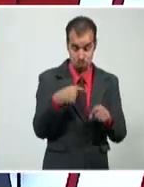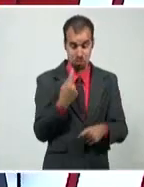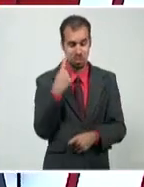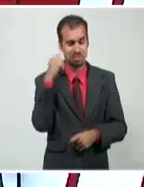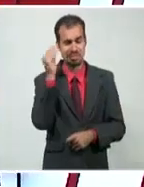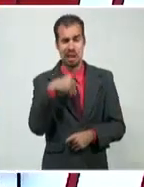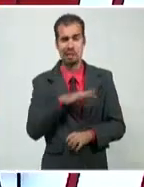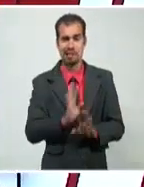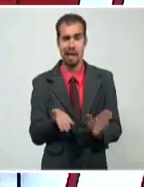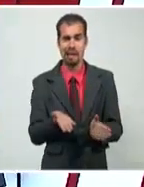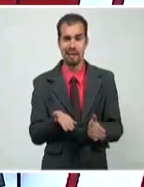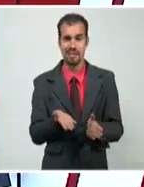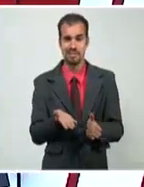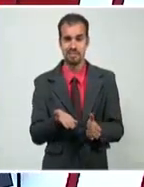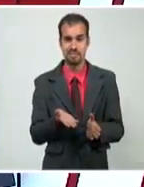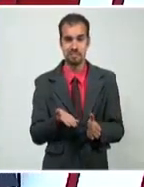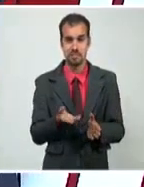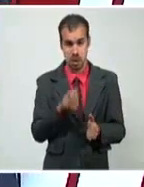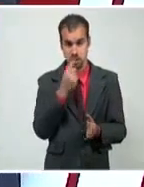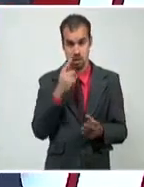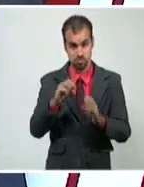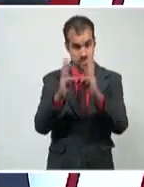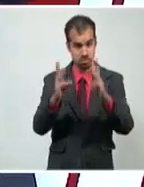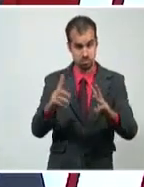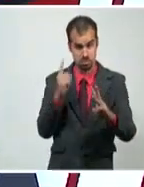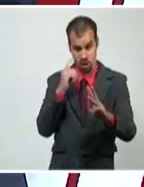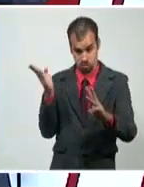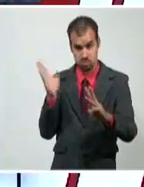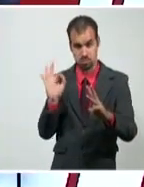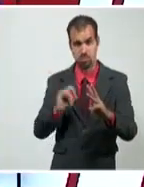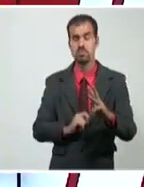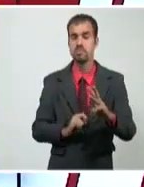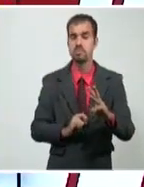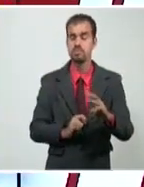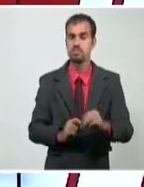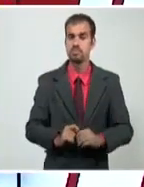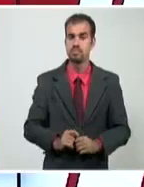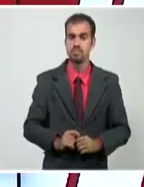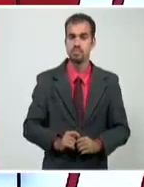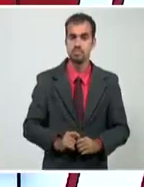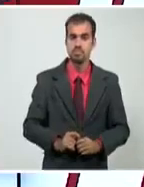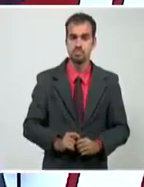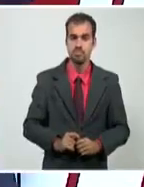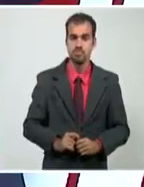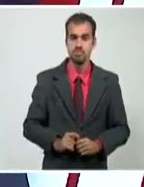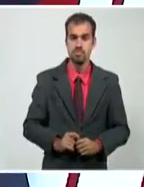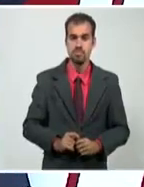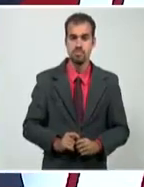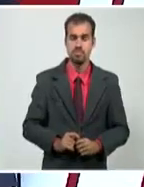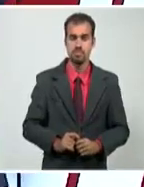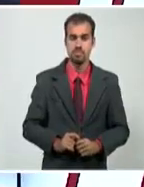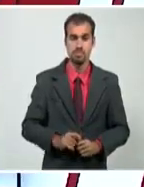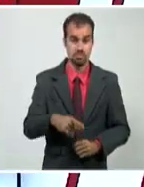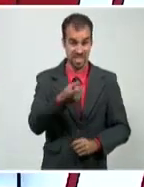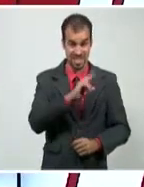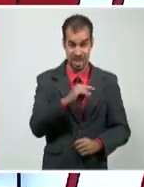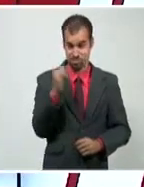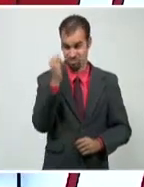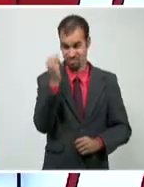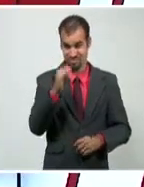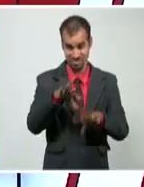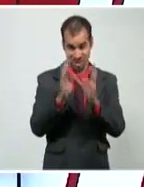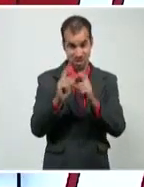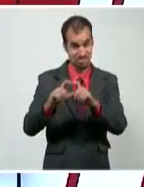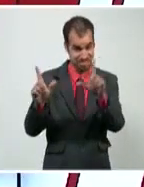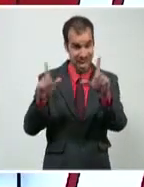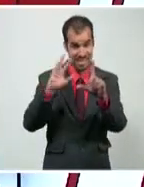Ya ustedes escucharon, pueden ir al blog Fake News contra Cuba. Ayer, cuando mostrábamos el material, la inmensa mayoría de las reacciones,